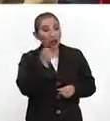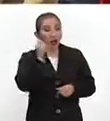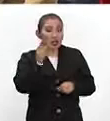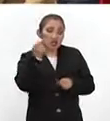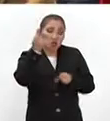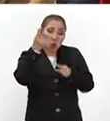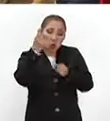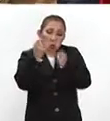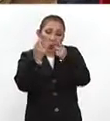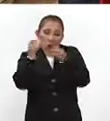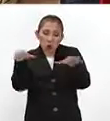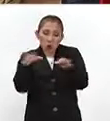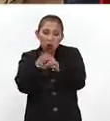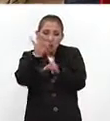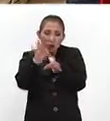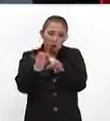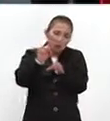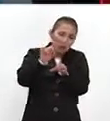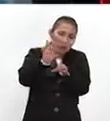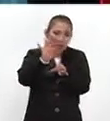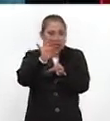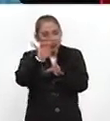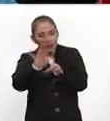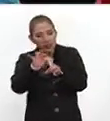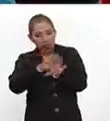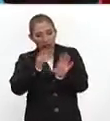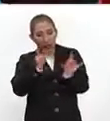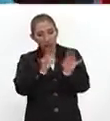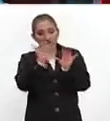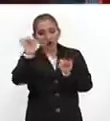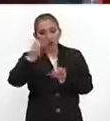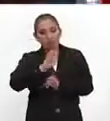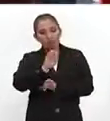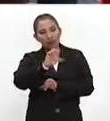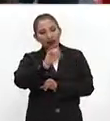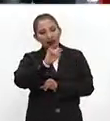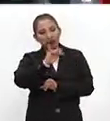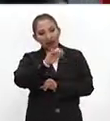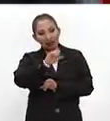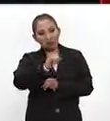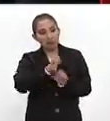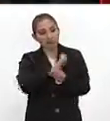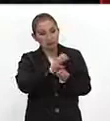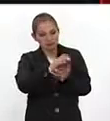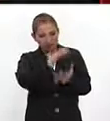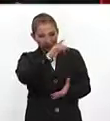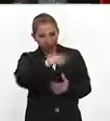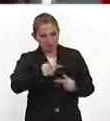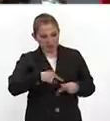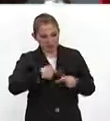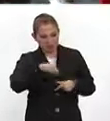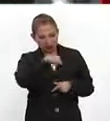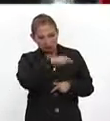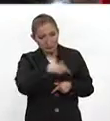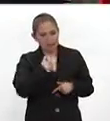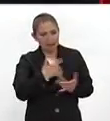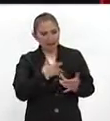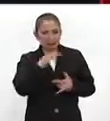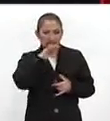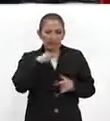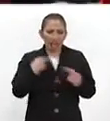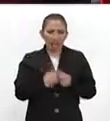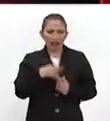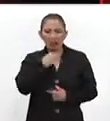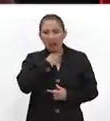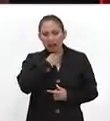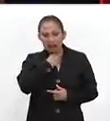porcentaje, entre 20 y 40 por ciento ya es causado por bacterias. Entonces, muchas personas se sienten mal